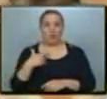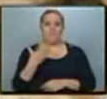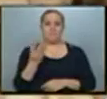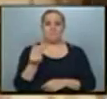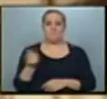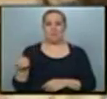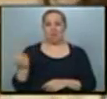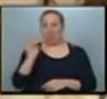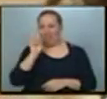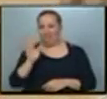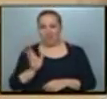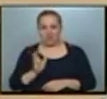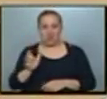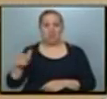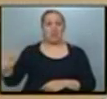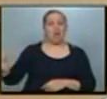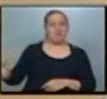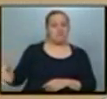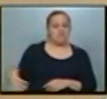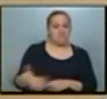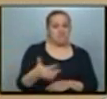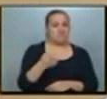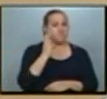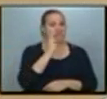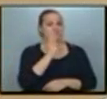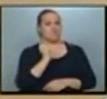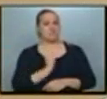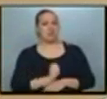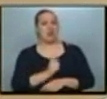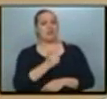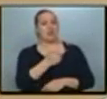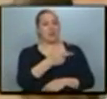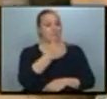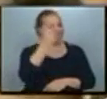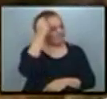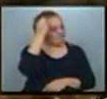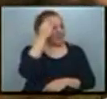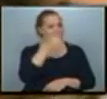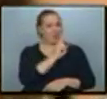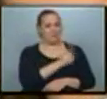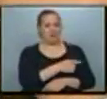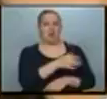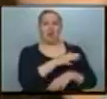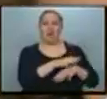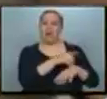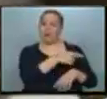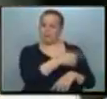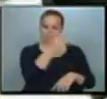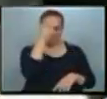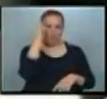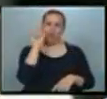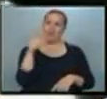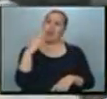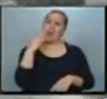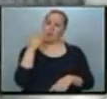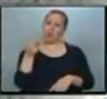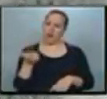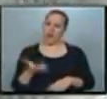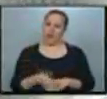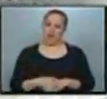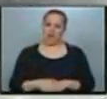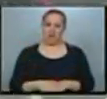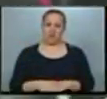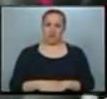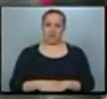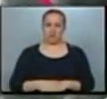buscar su fara, pasó al lado de la cartera, la tocó en la peluca y dijo, el pelo de la abuela. Si tú quieres, yo